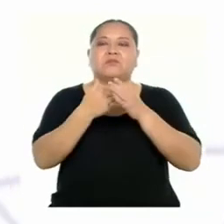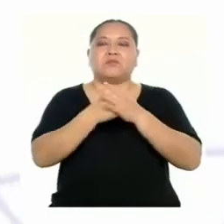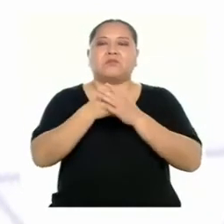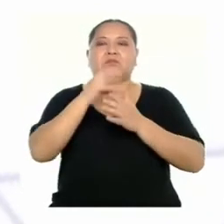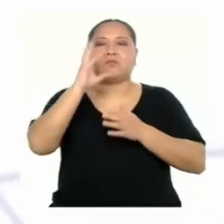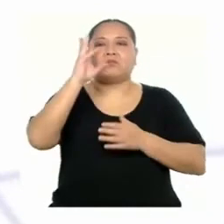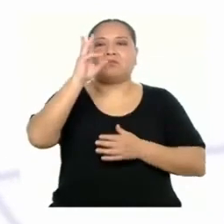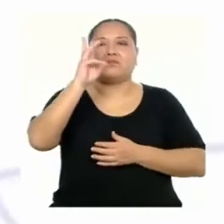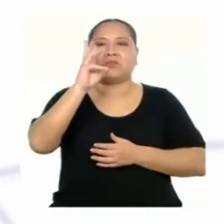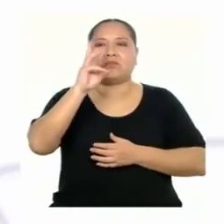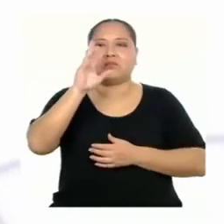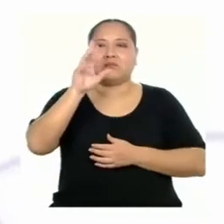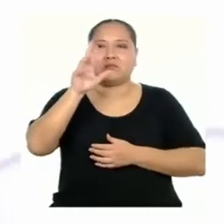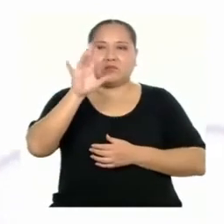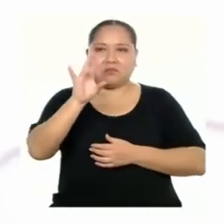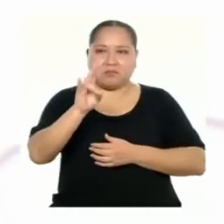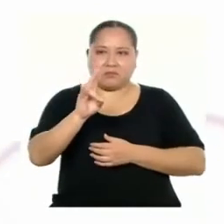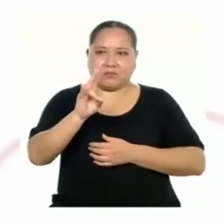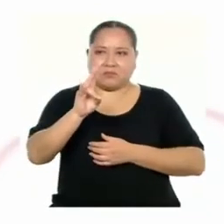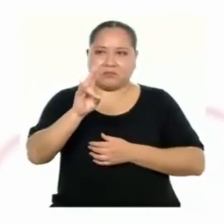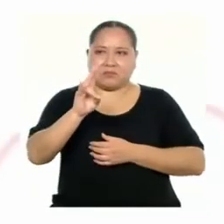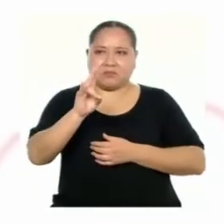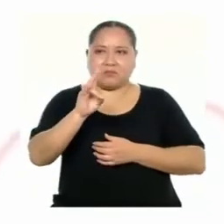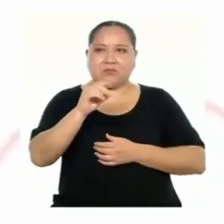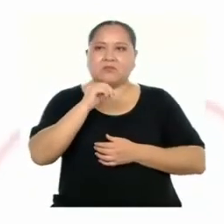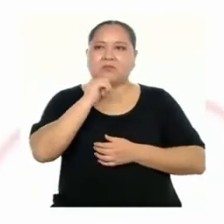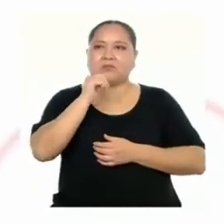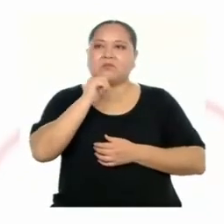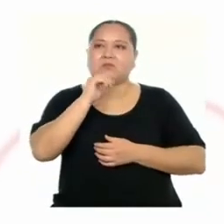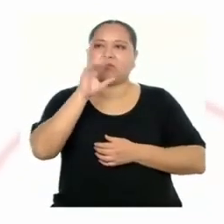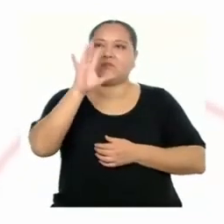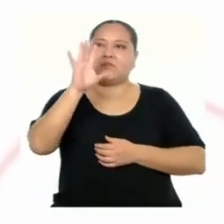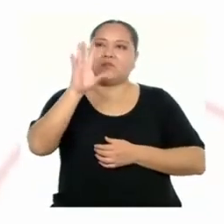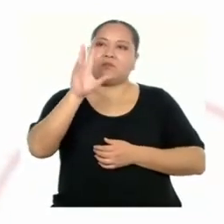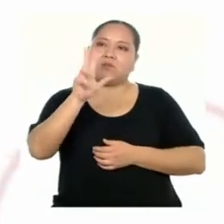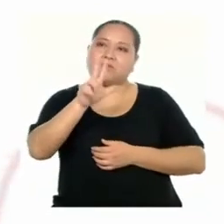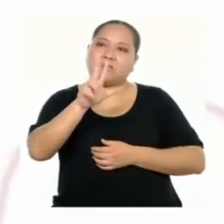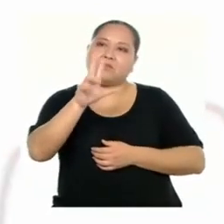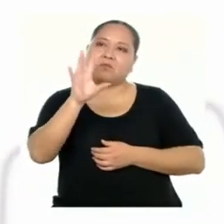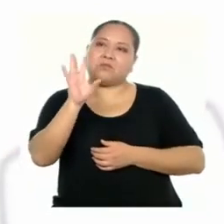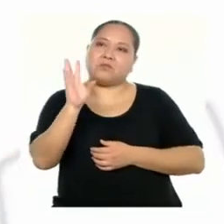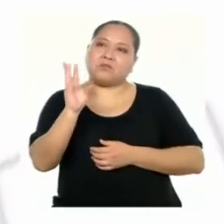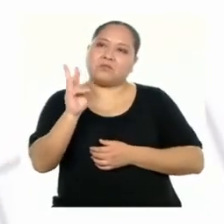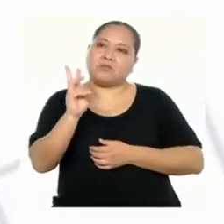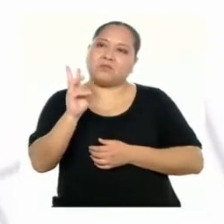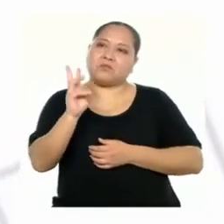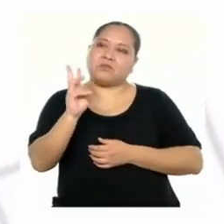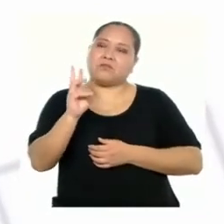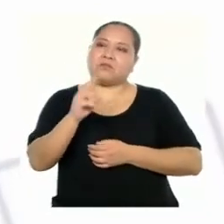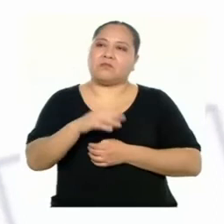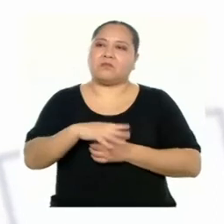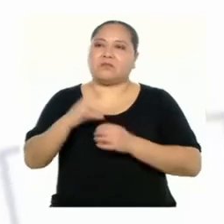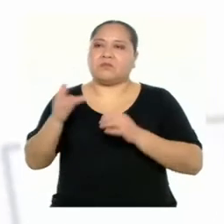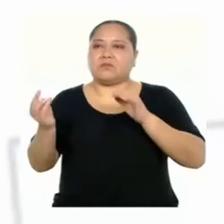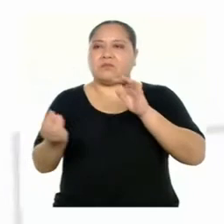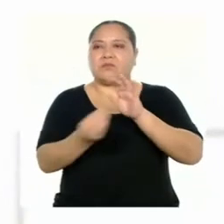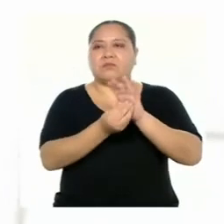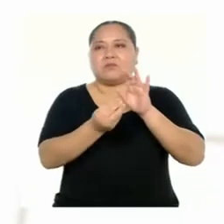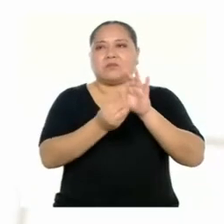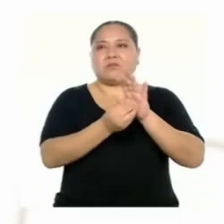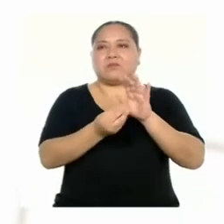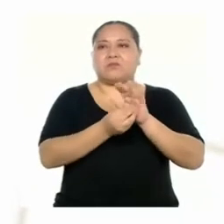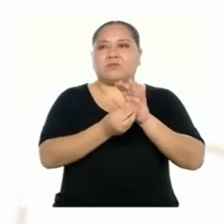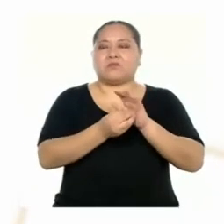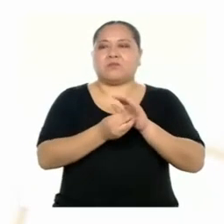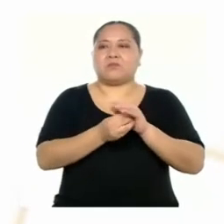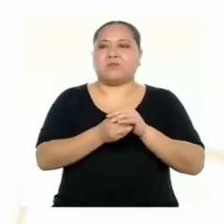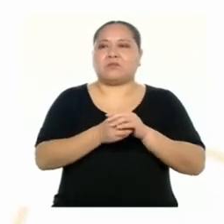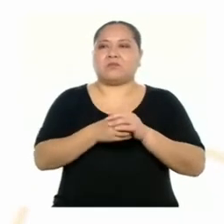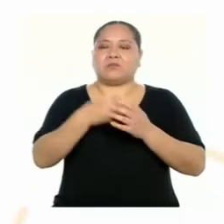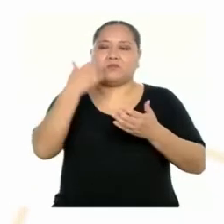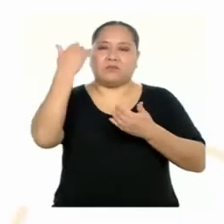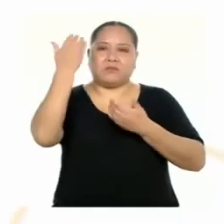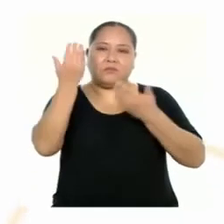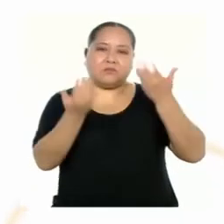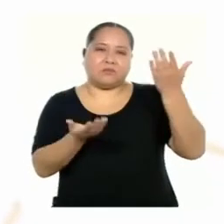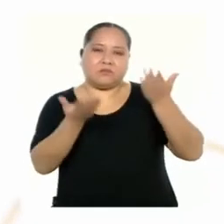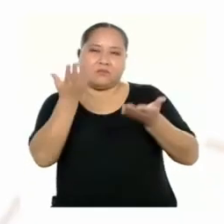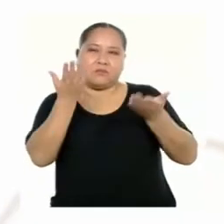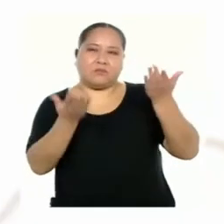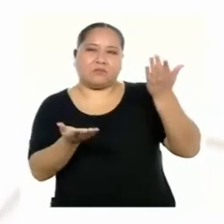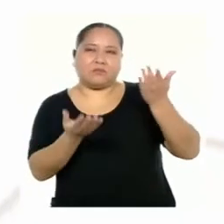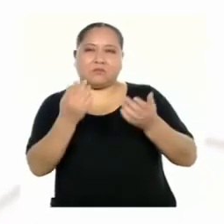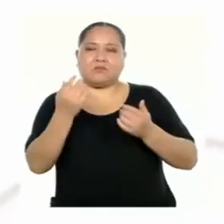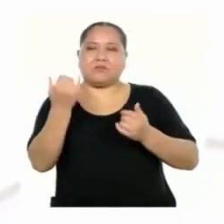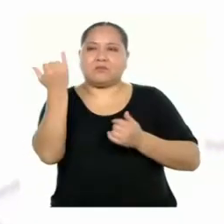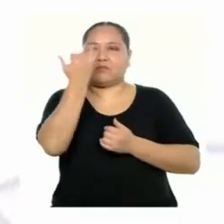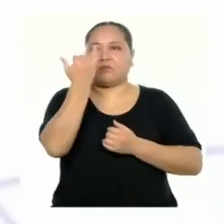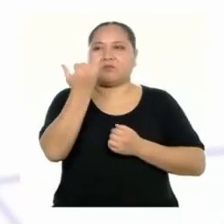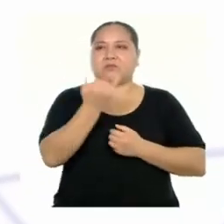,5, nos faltan 36. Entonces, agregamos ese valor y realizamos una comparación